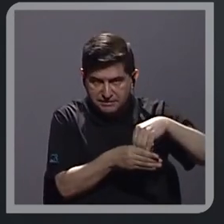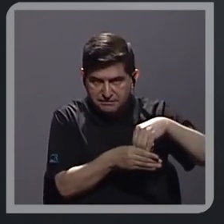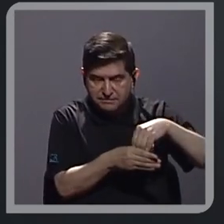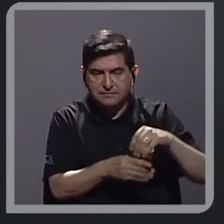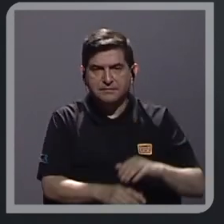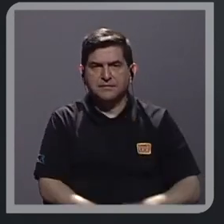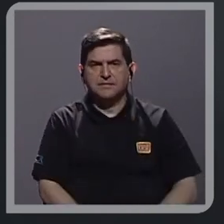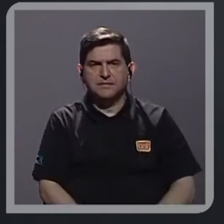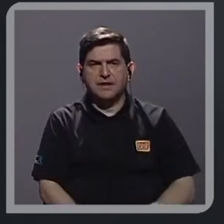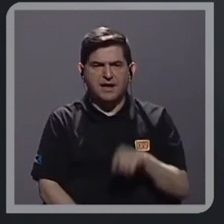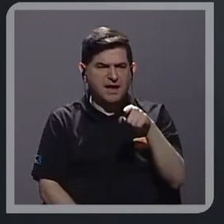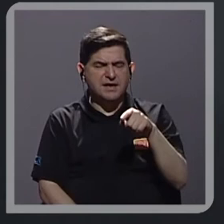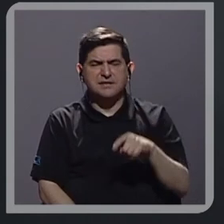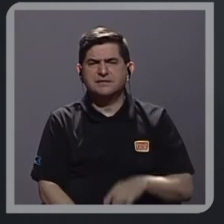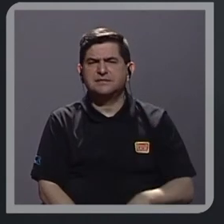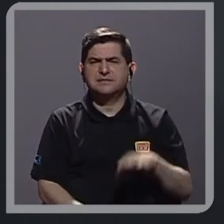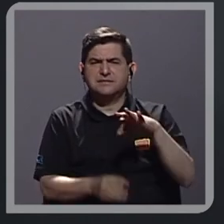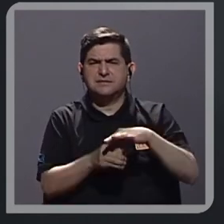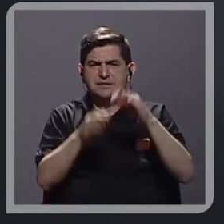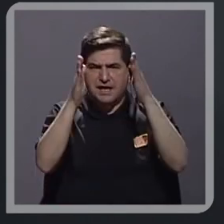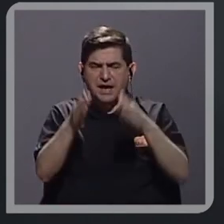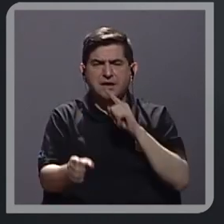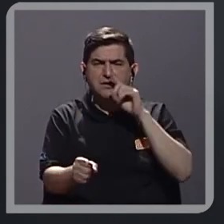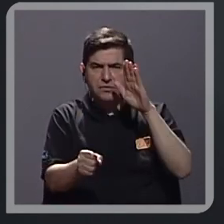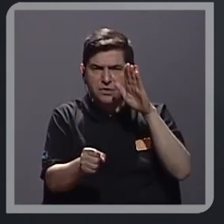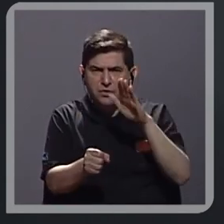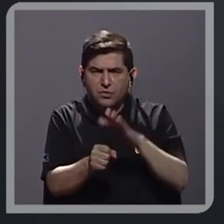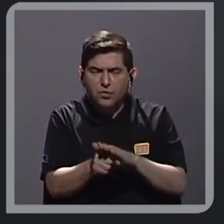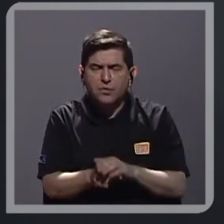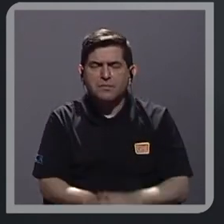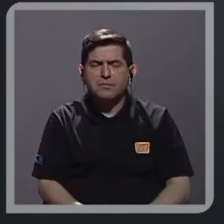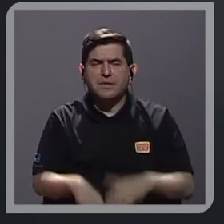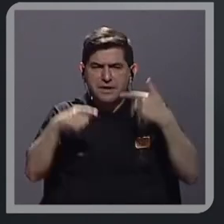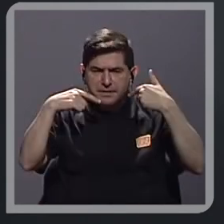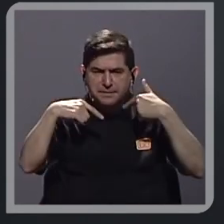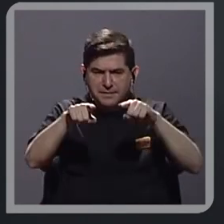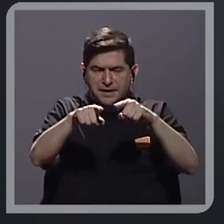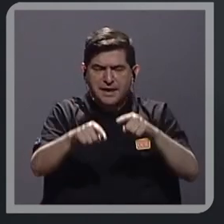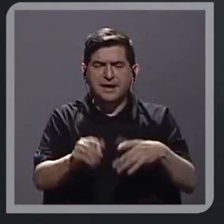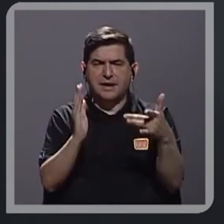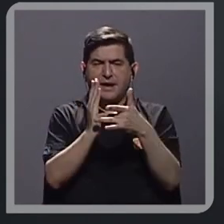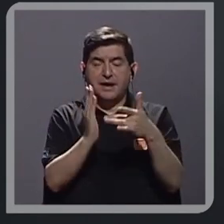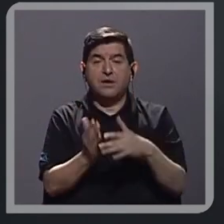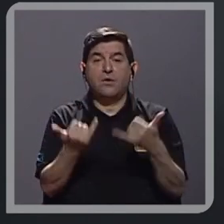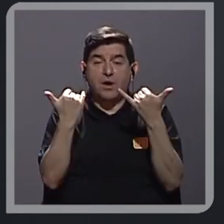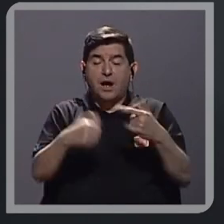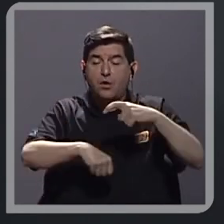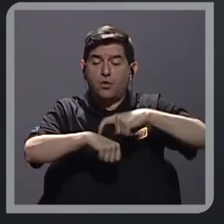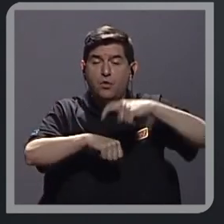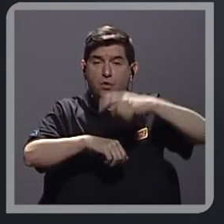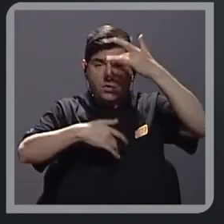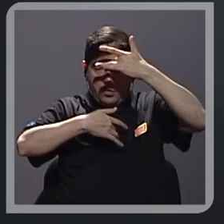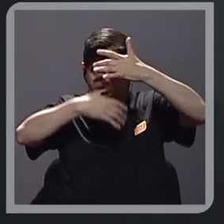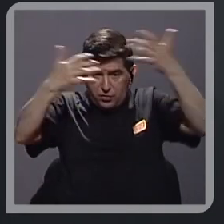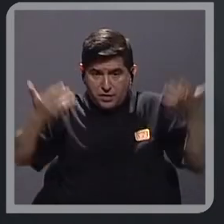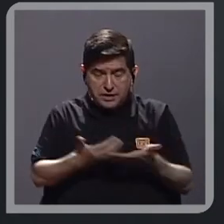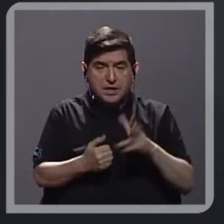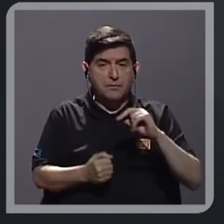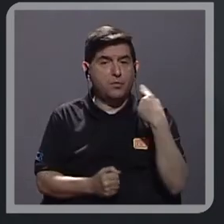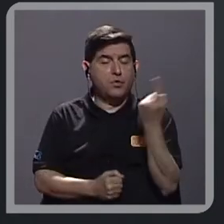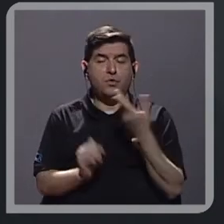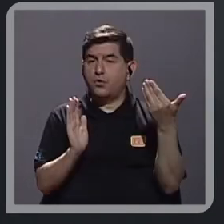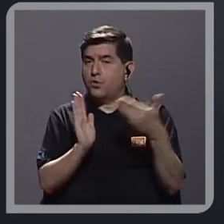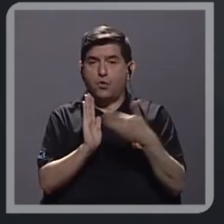¿Cómo hacer que ese agricultor se apareje a esa tecnología en estos tiempos que inclusive también la pandemia parece que no nos va a afectar solamente